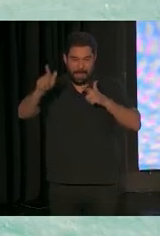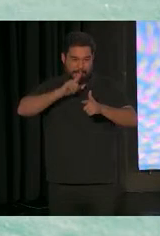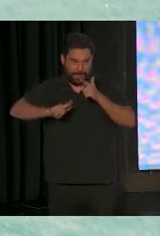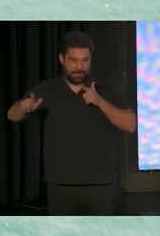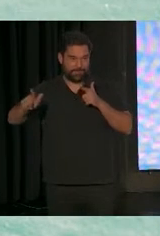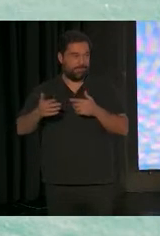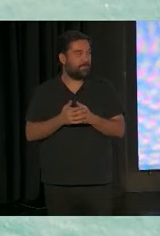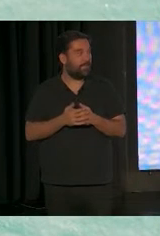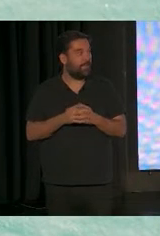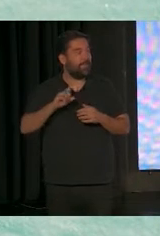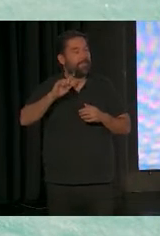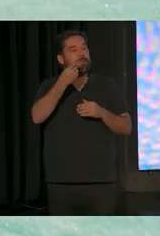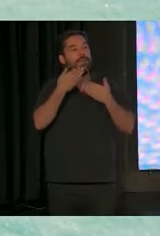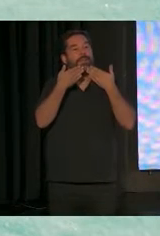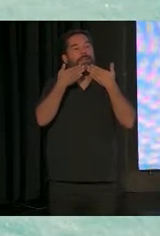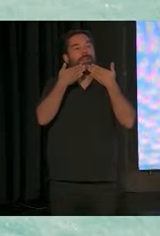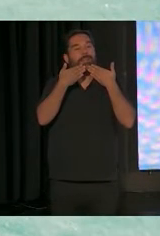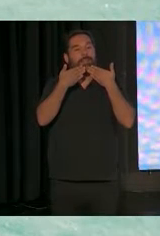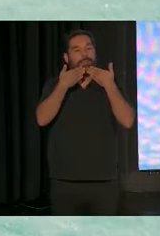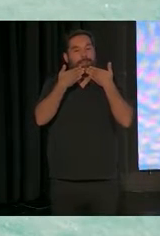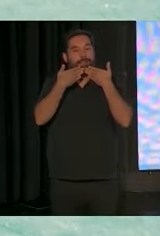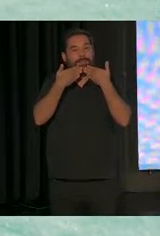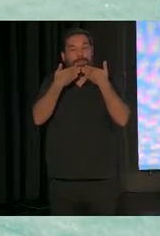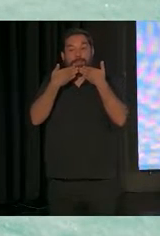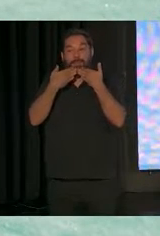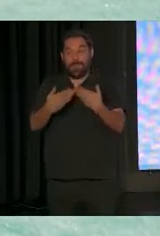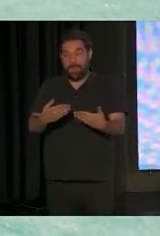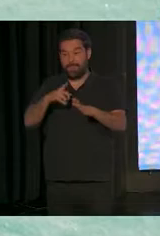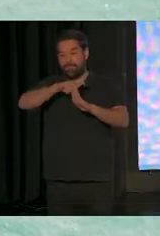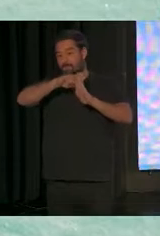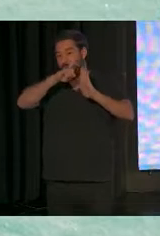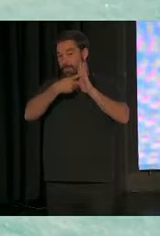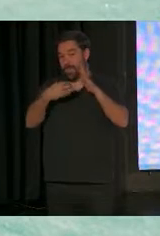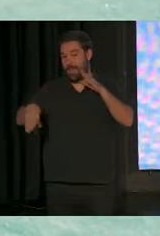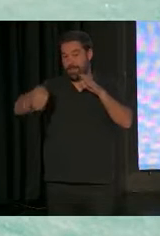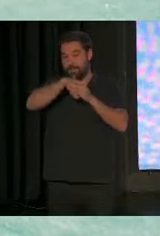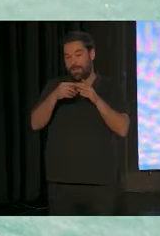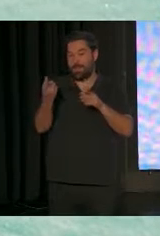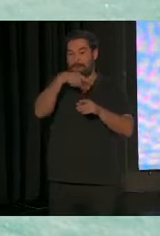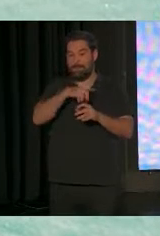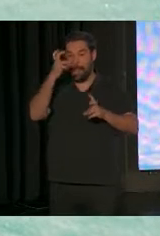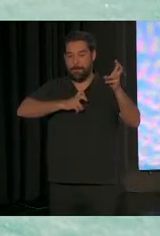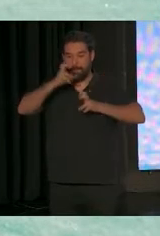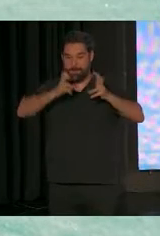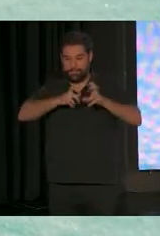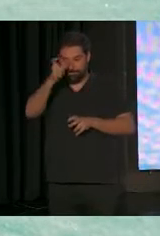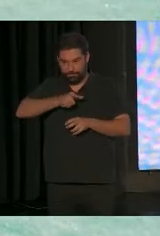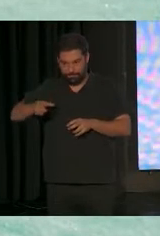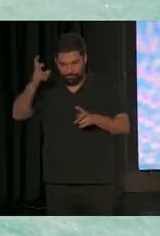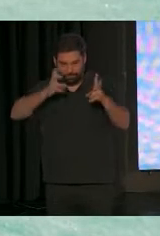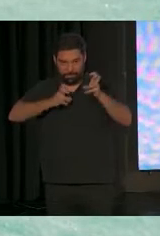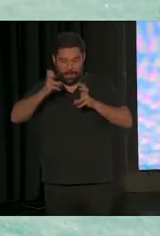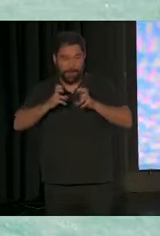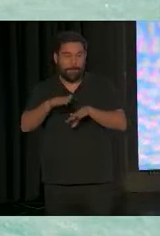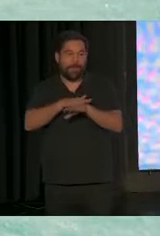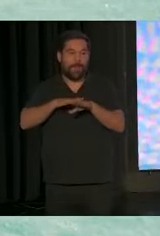Bueno, lo primero agradecer por supuesto a Plena la invitación y a toda la gente que está aquí y disculpar si alguno de los que